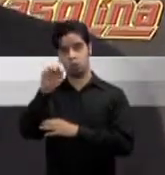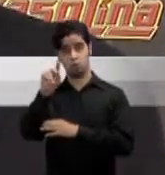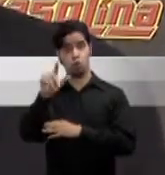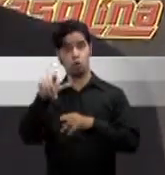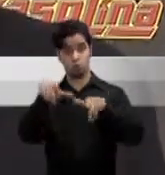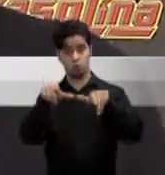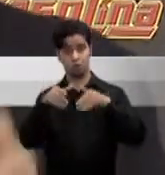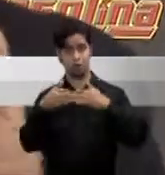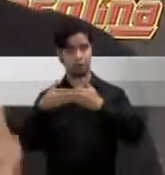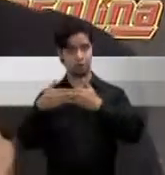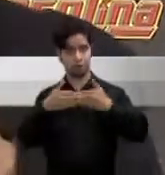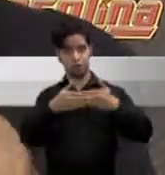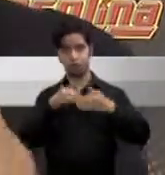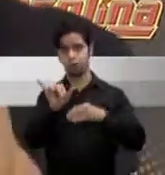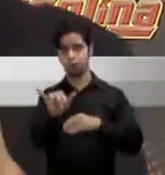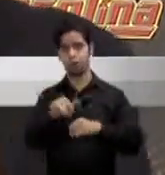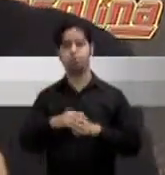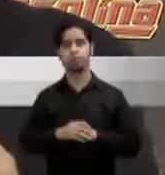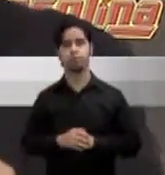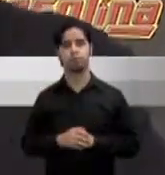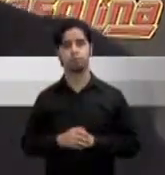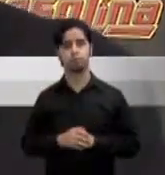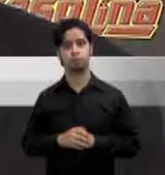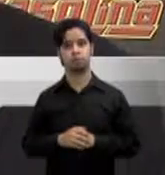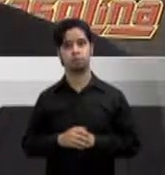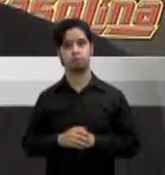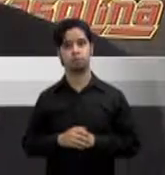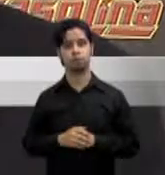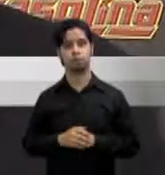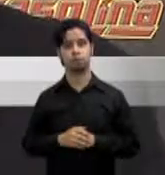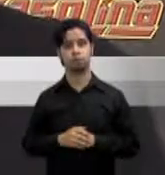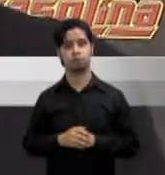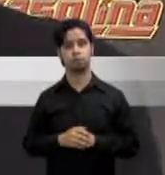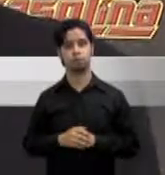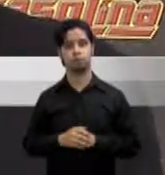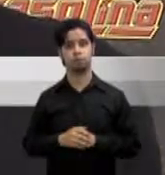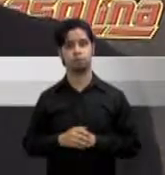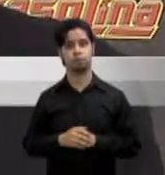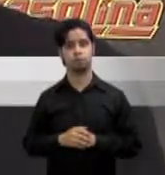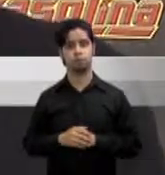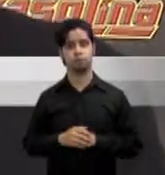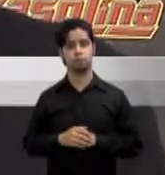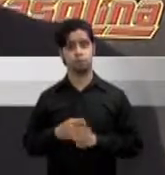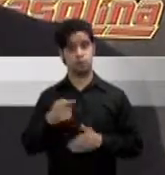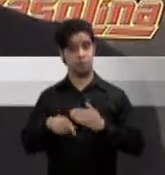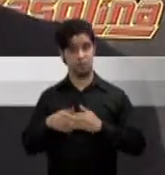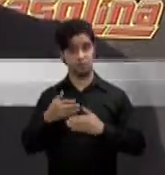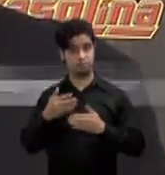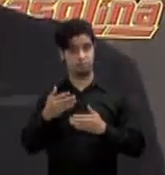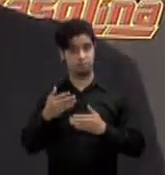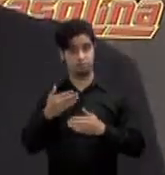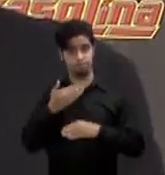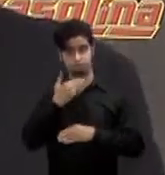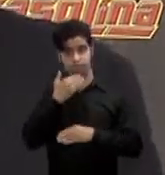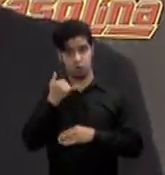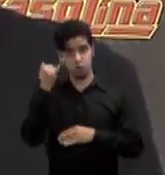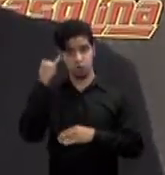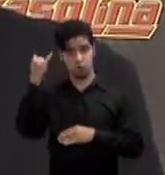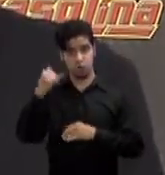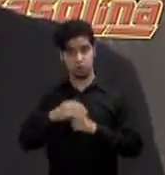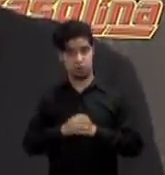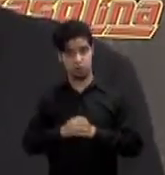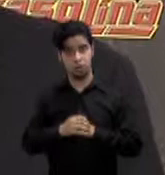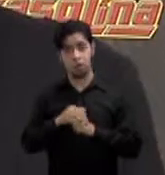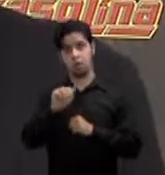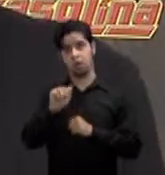a orlando y qué mejor que un foro un venue como el amway center